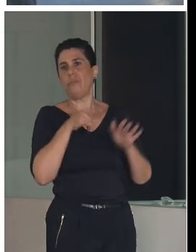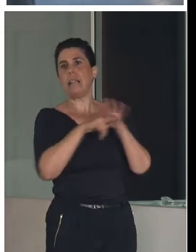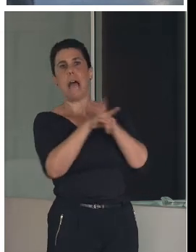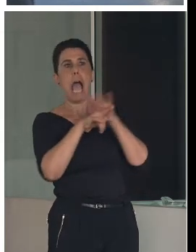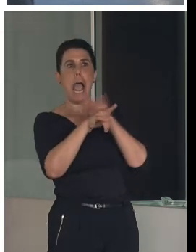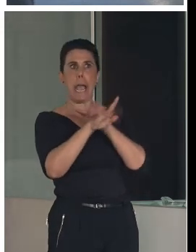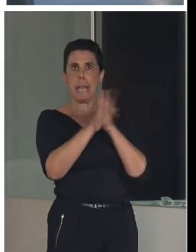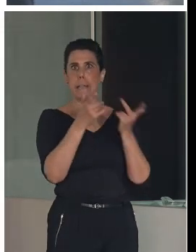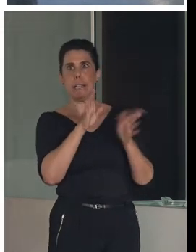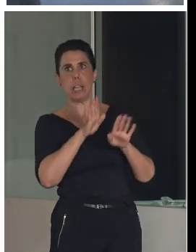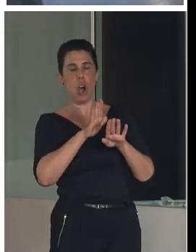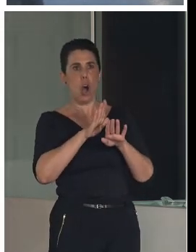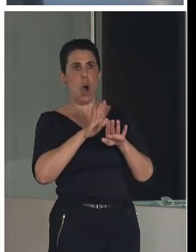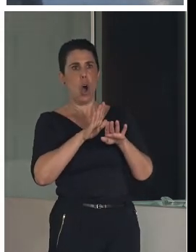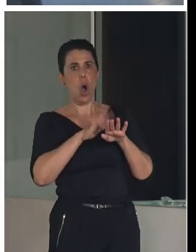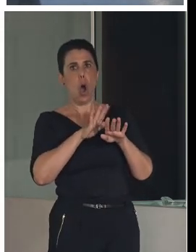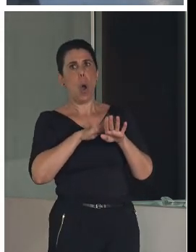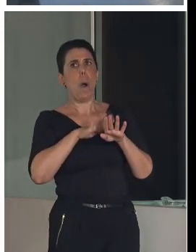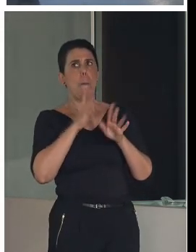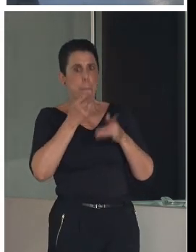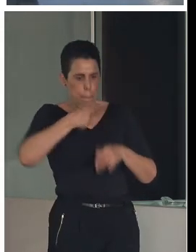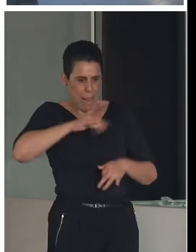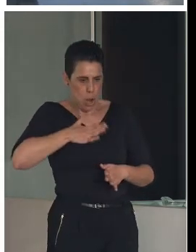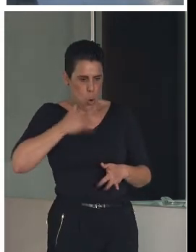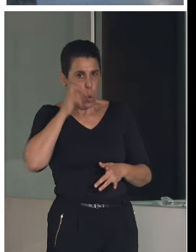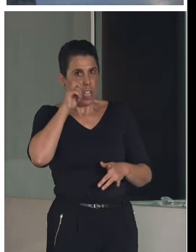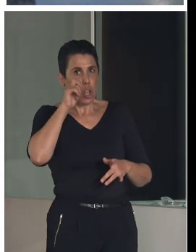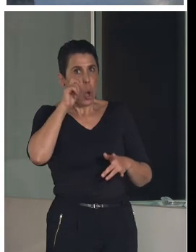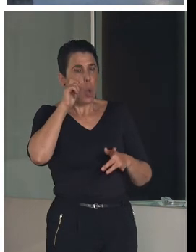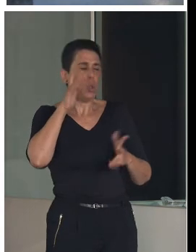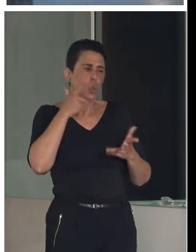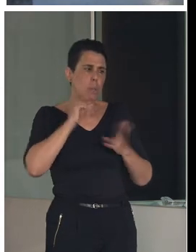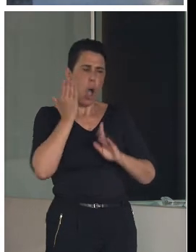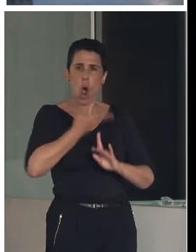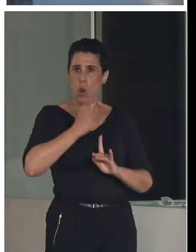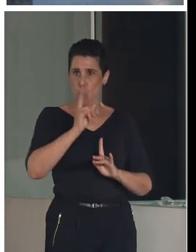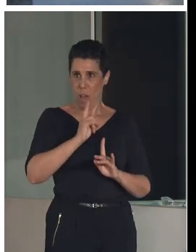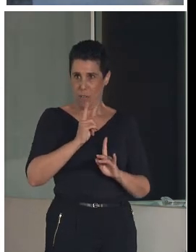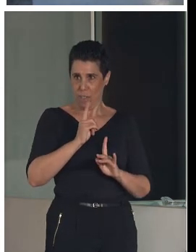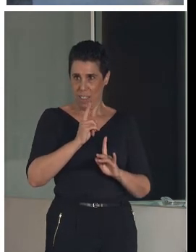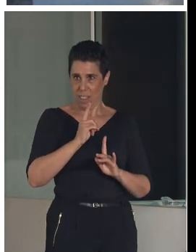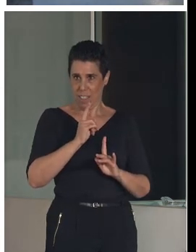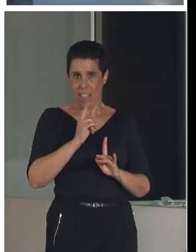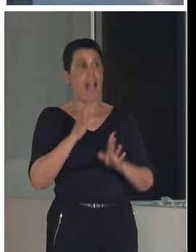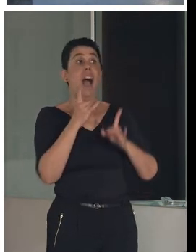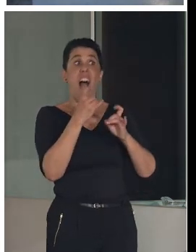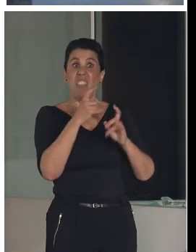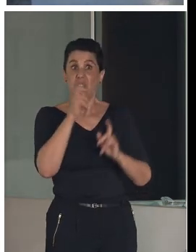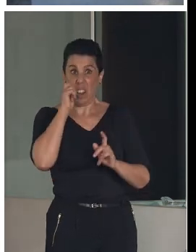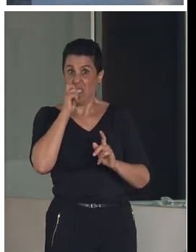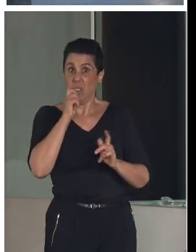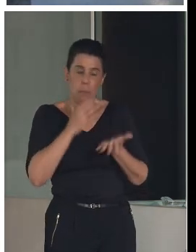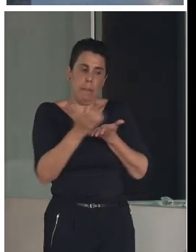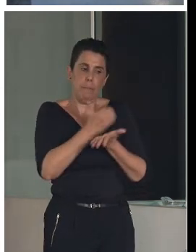turismo de bajo impacto que queremos tener sea rentable, ¿no? Por lo menos que sostenga la